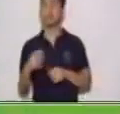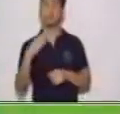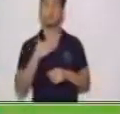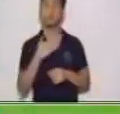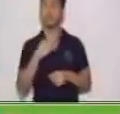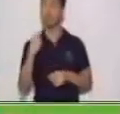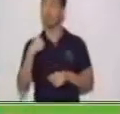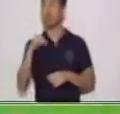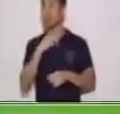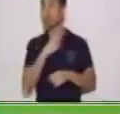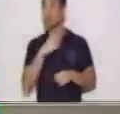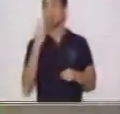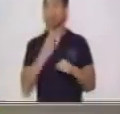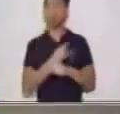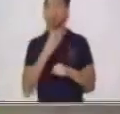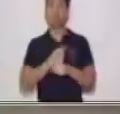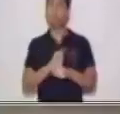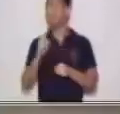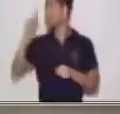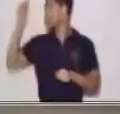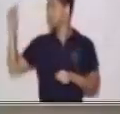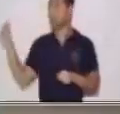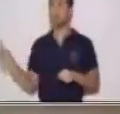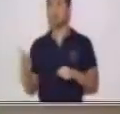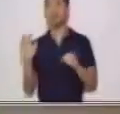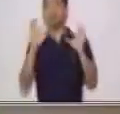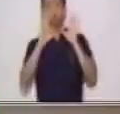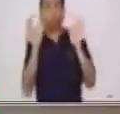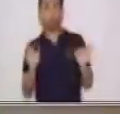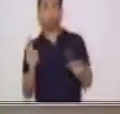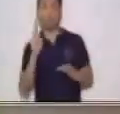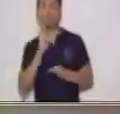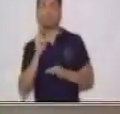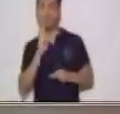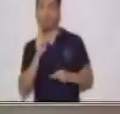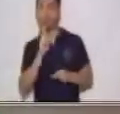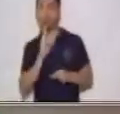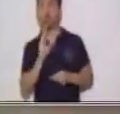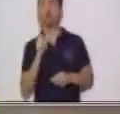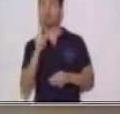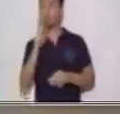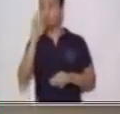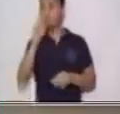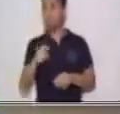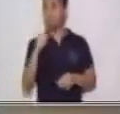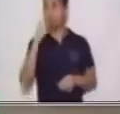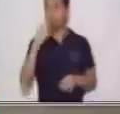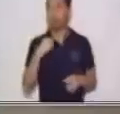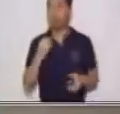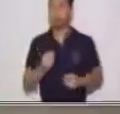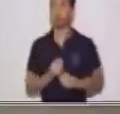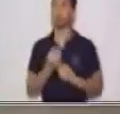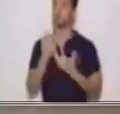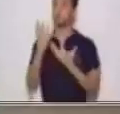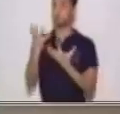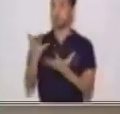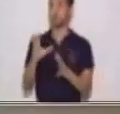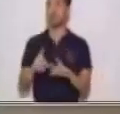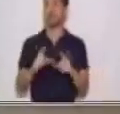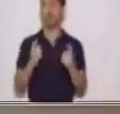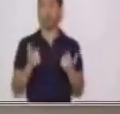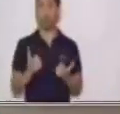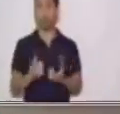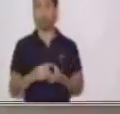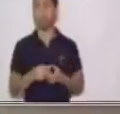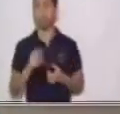estamos utilizando estas formas verbales, tiene mucho que ver nuestra expresión. Por eso